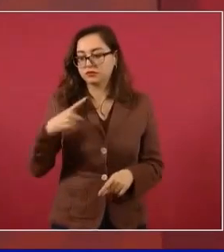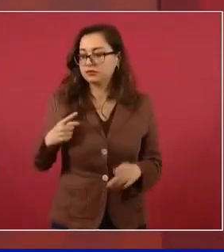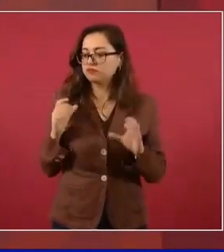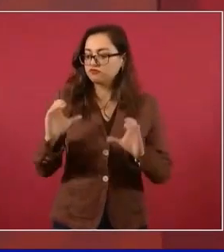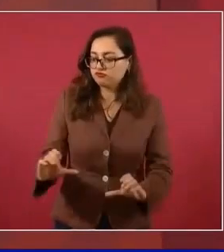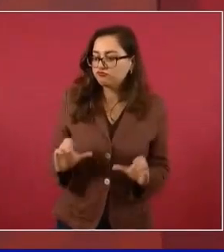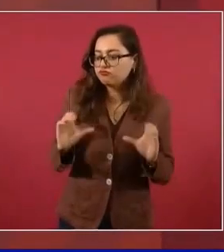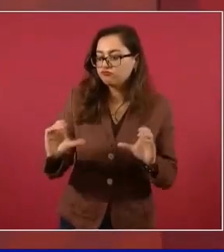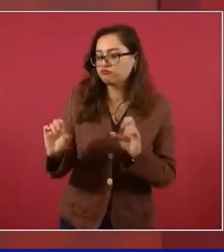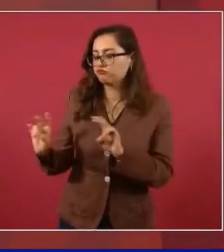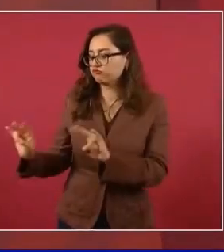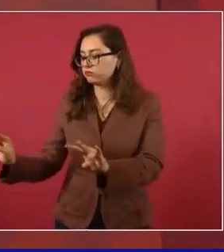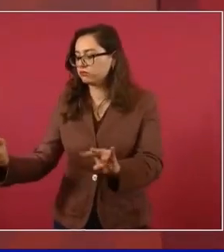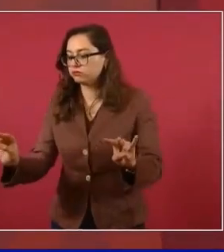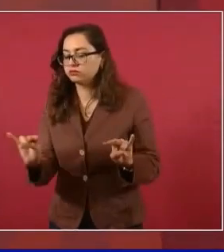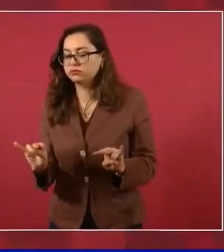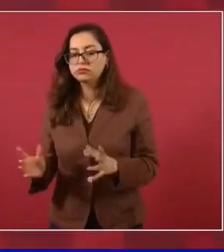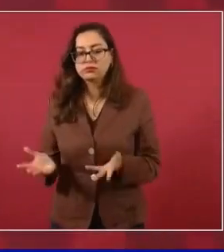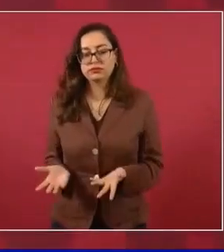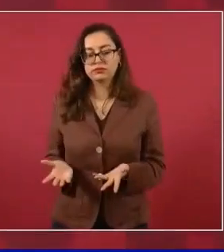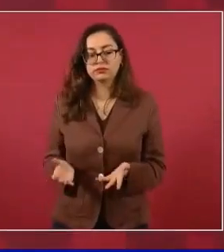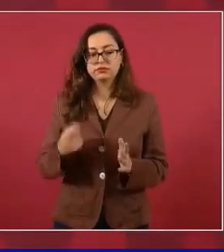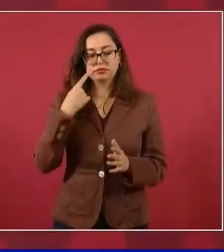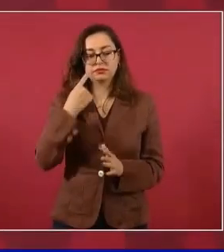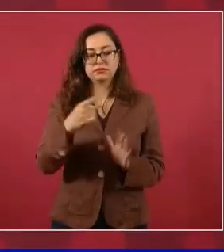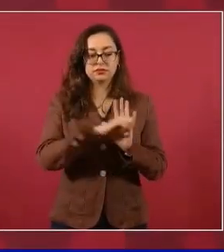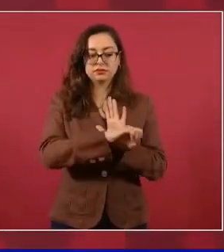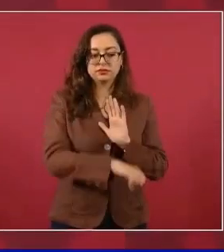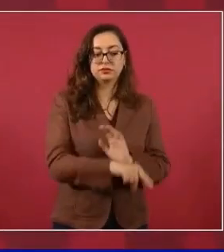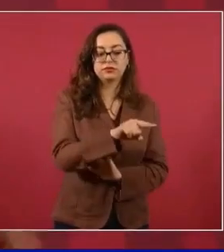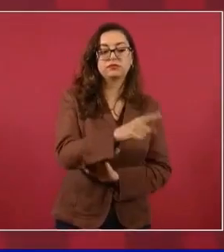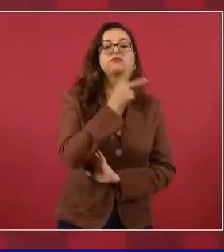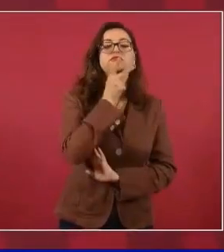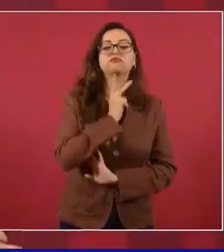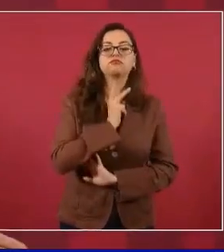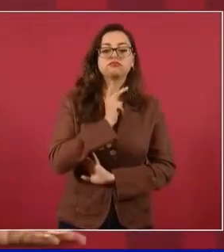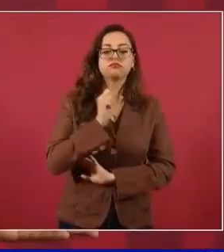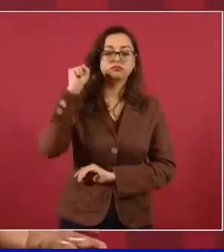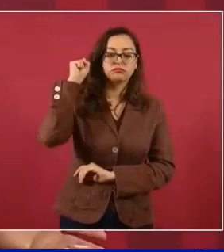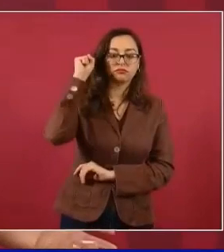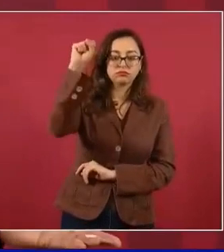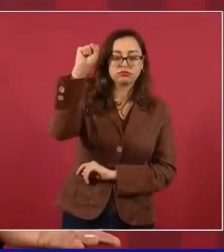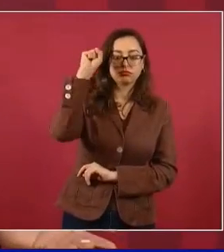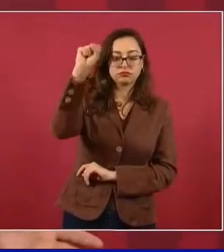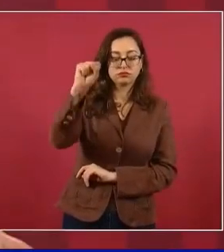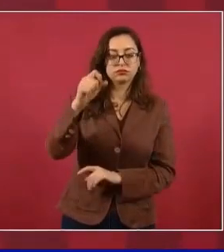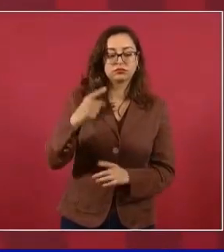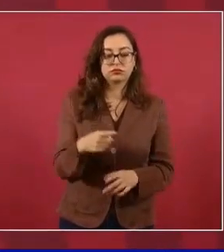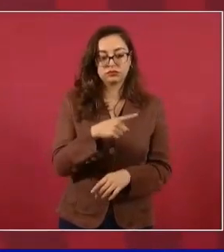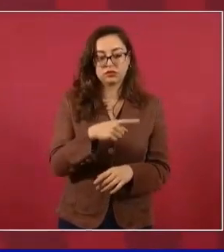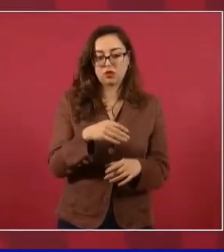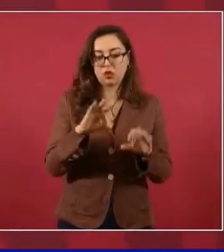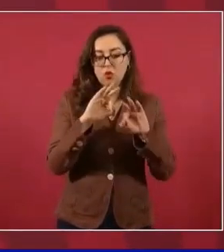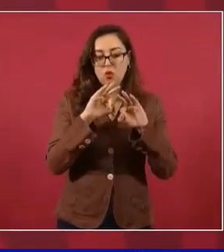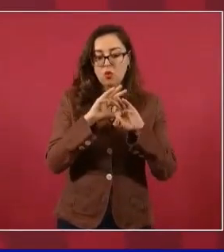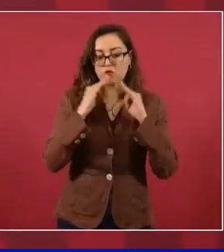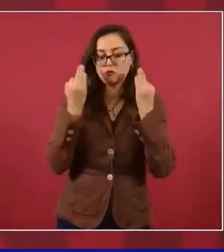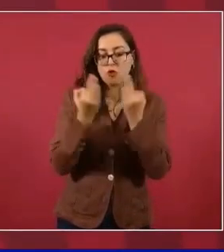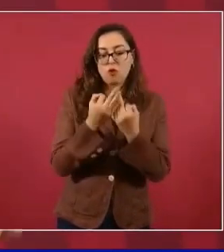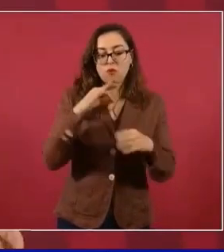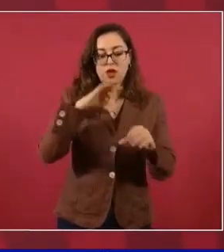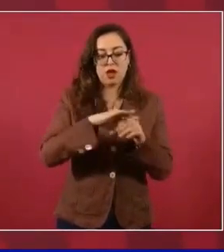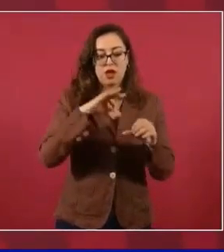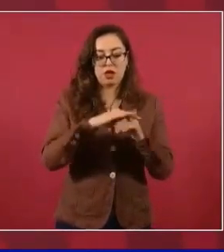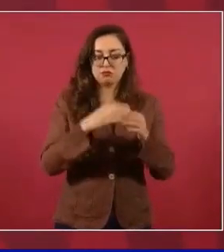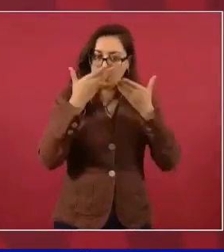sindicato petrolero, se abrió y